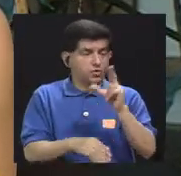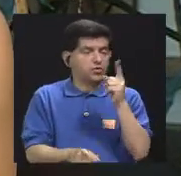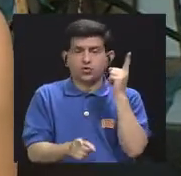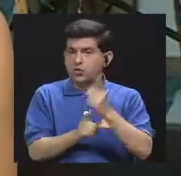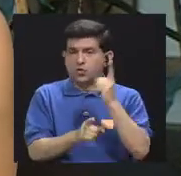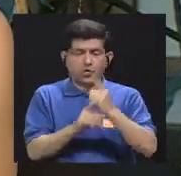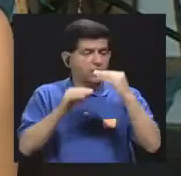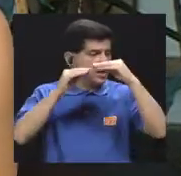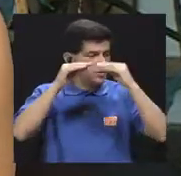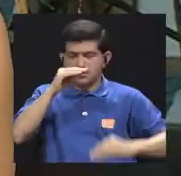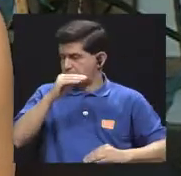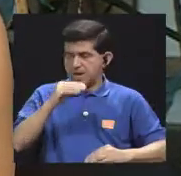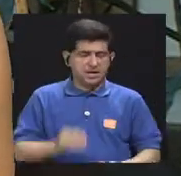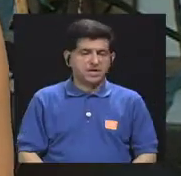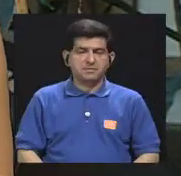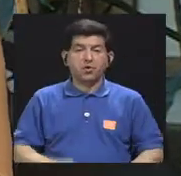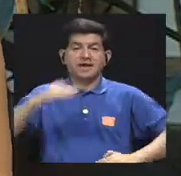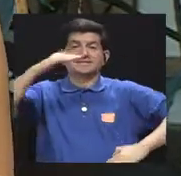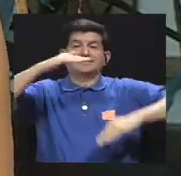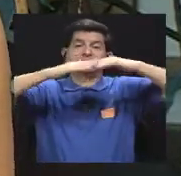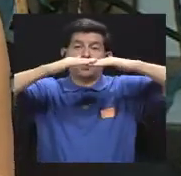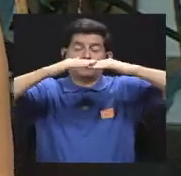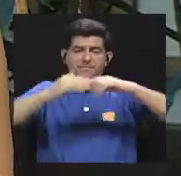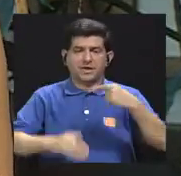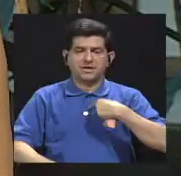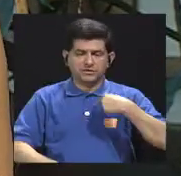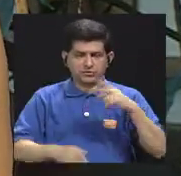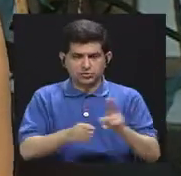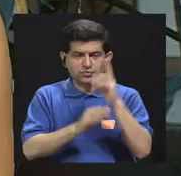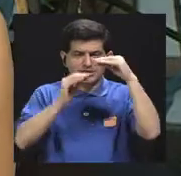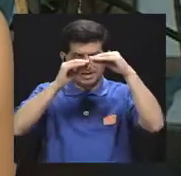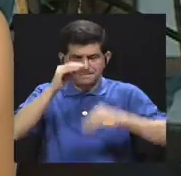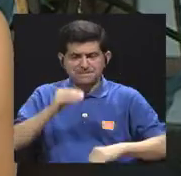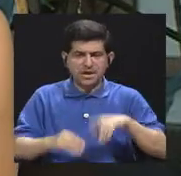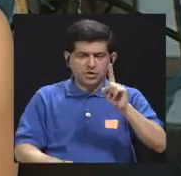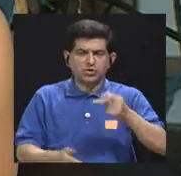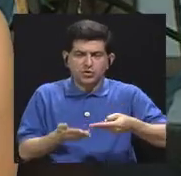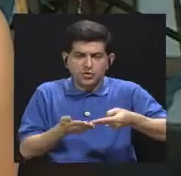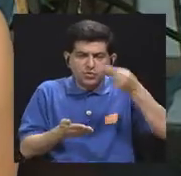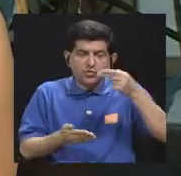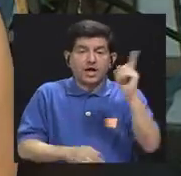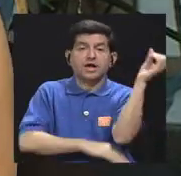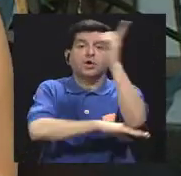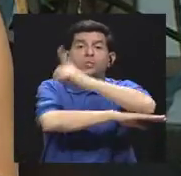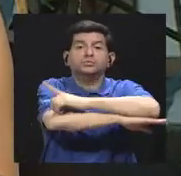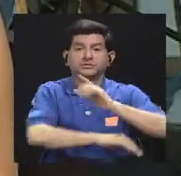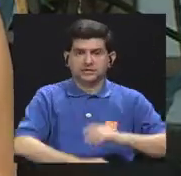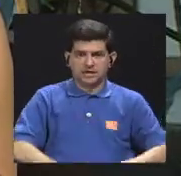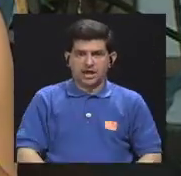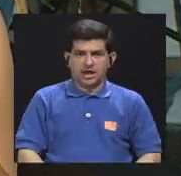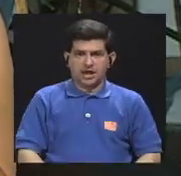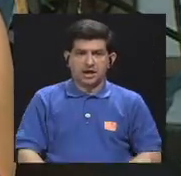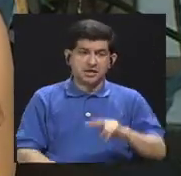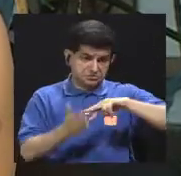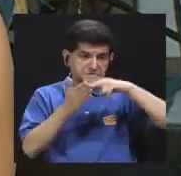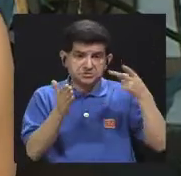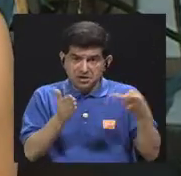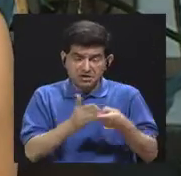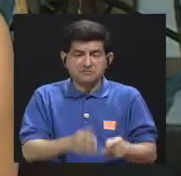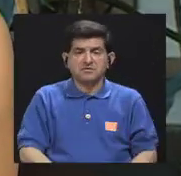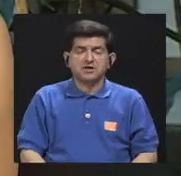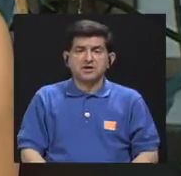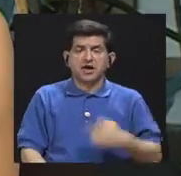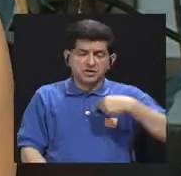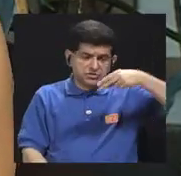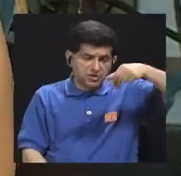recomendado mínimo, sino más bien es el máximo. O si yo puedo consumir menos de una cucharadita al día, o sea, eso quiere decir, la